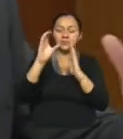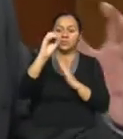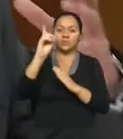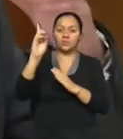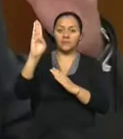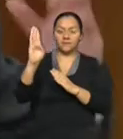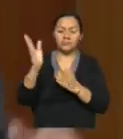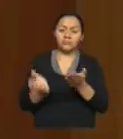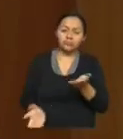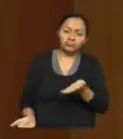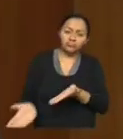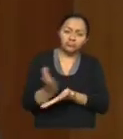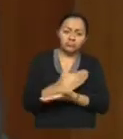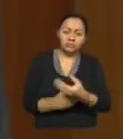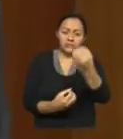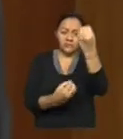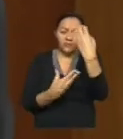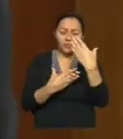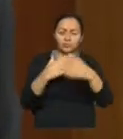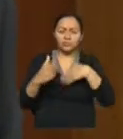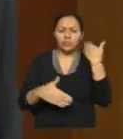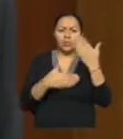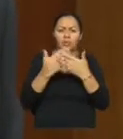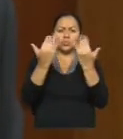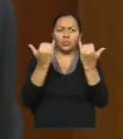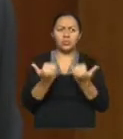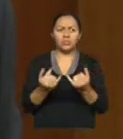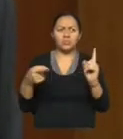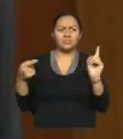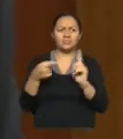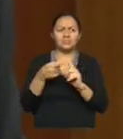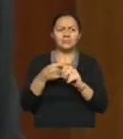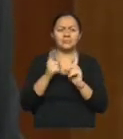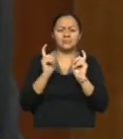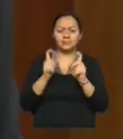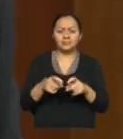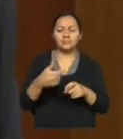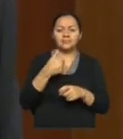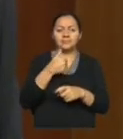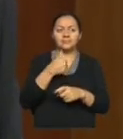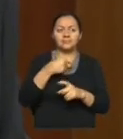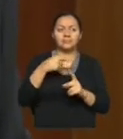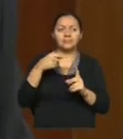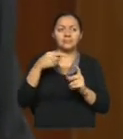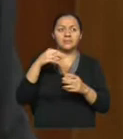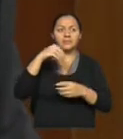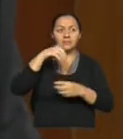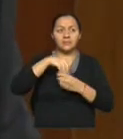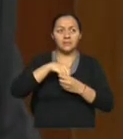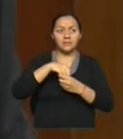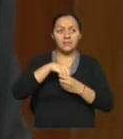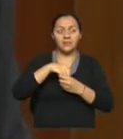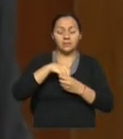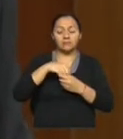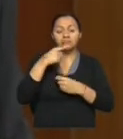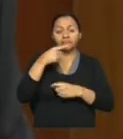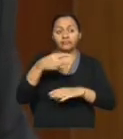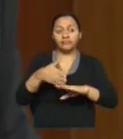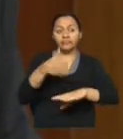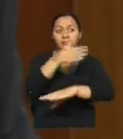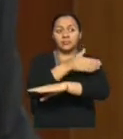recolección general de información existe una indagación previa